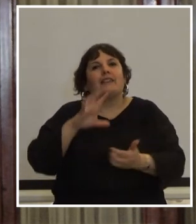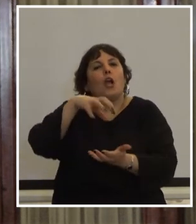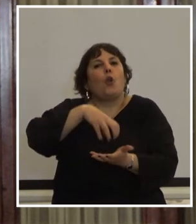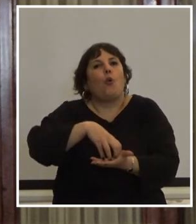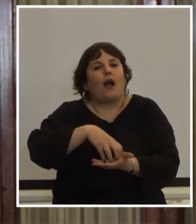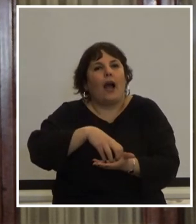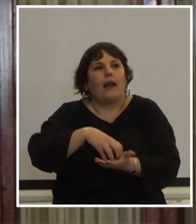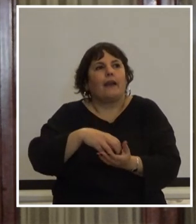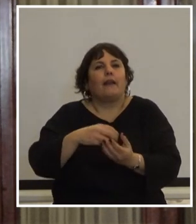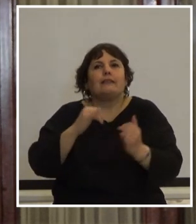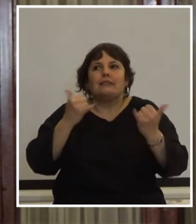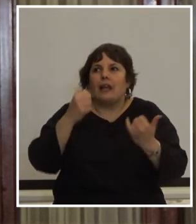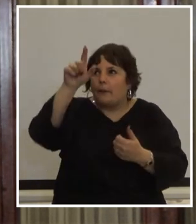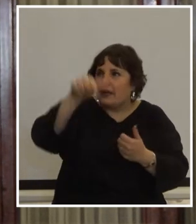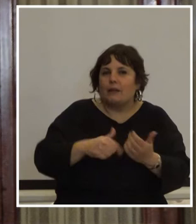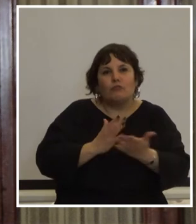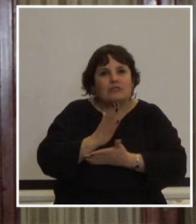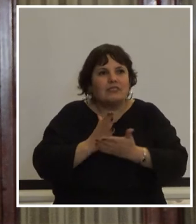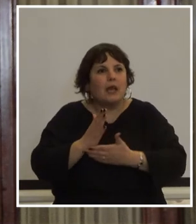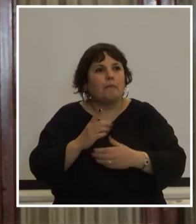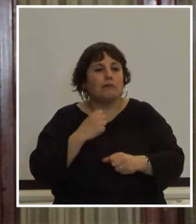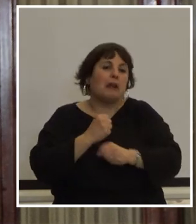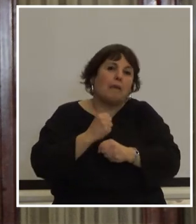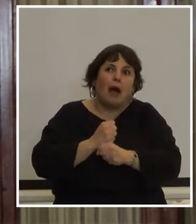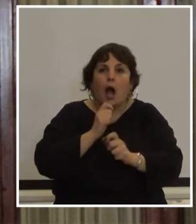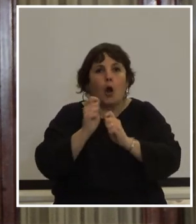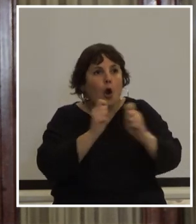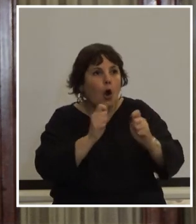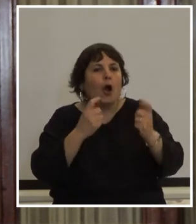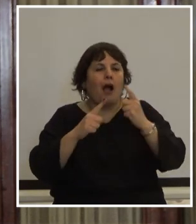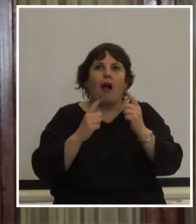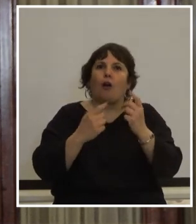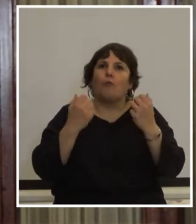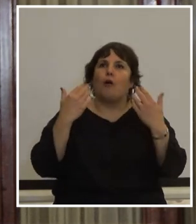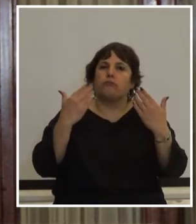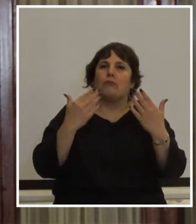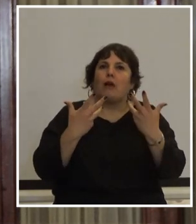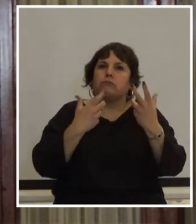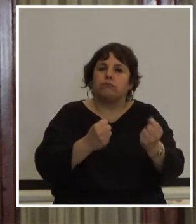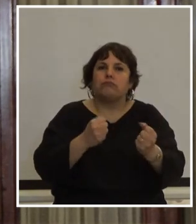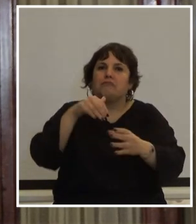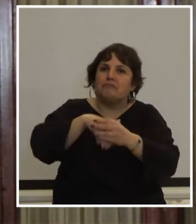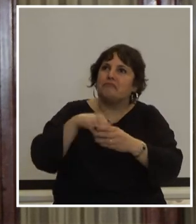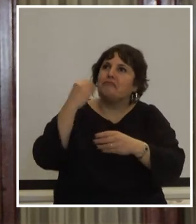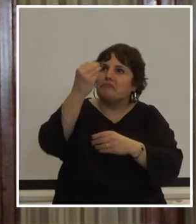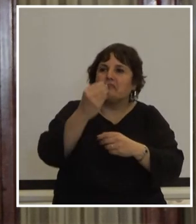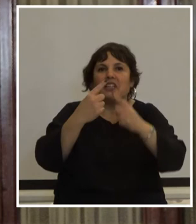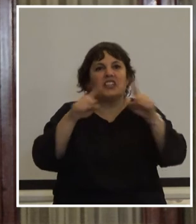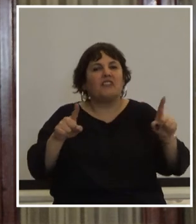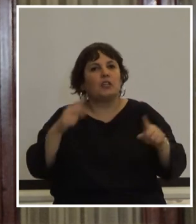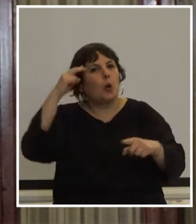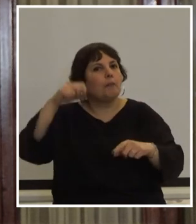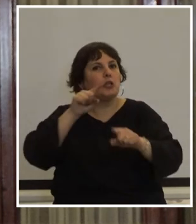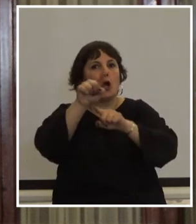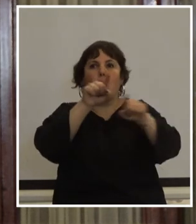donde venimos habitualmente a hacer nuestro trabajo y a celebrar la democracia acostumbrados a escuchar diferentes voces